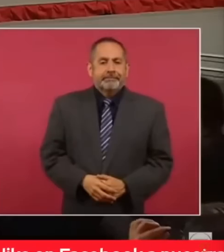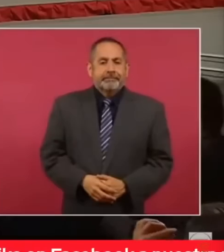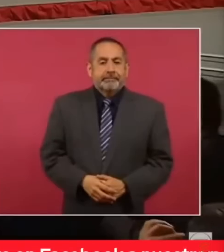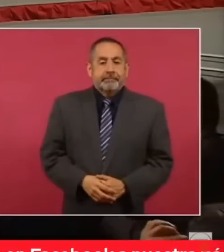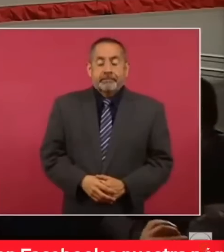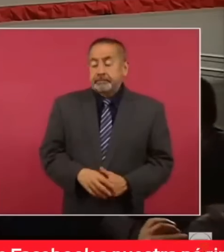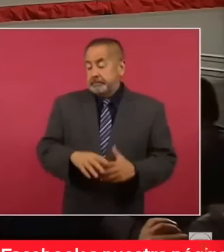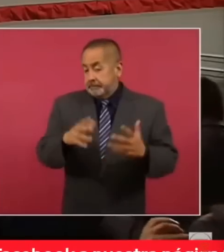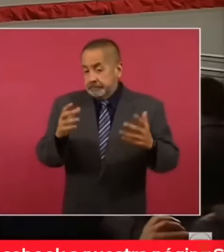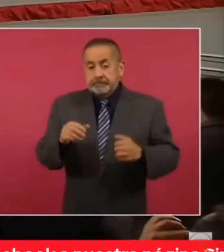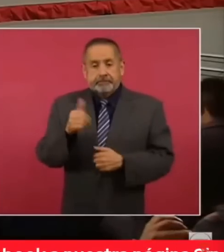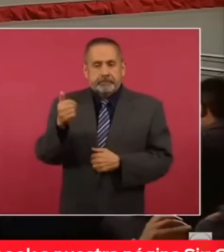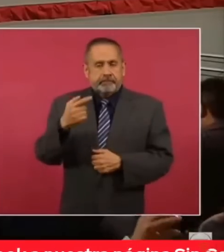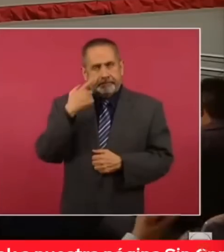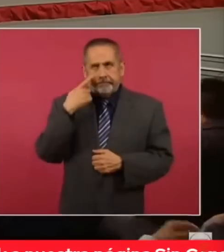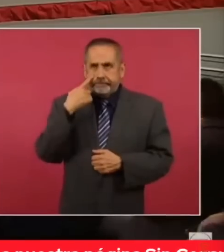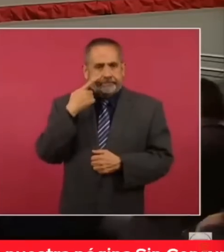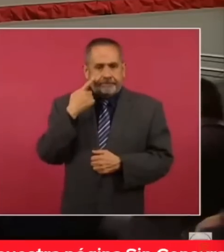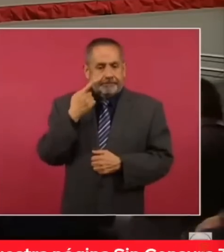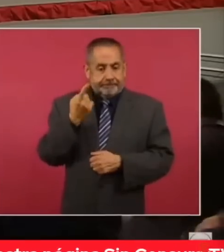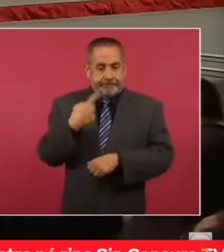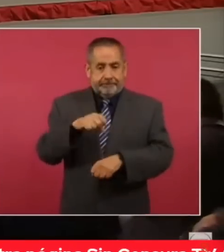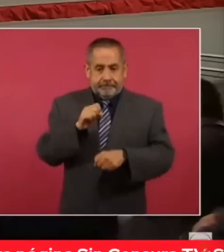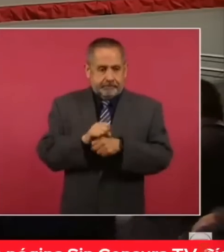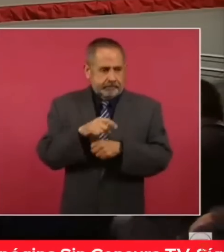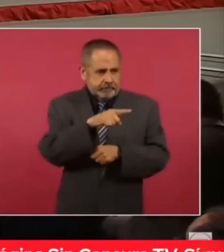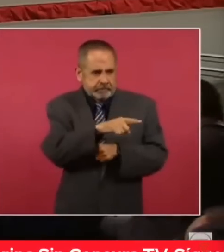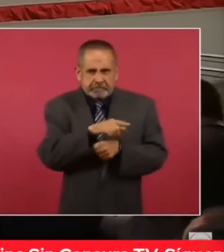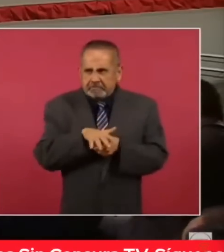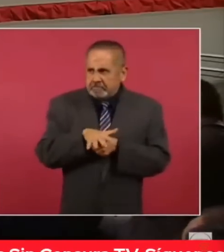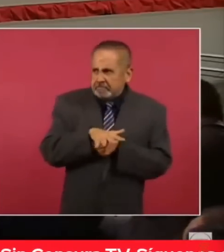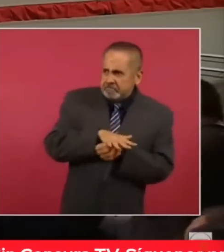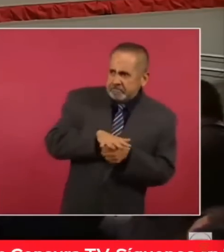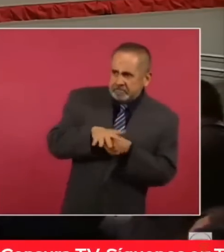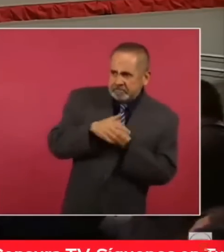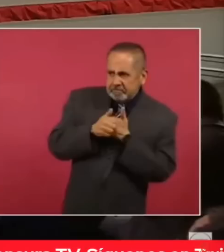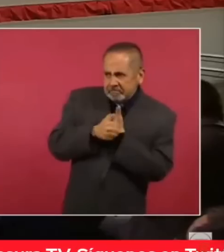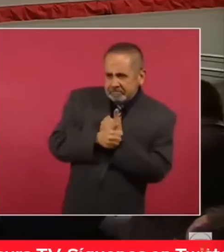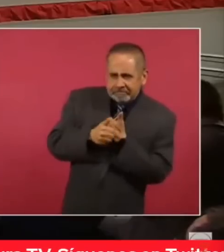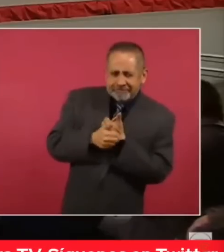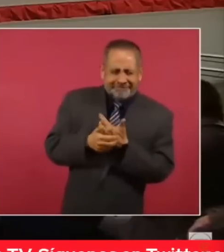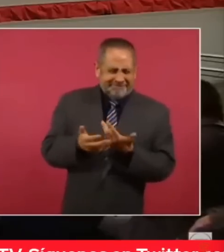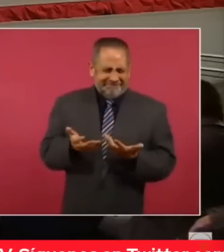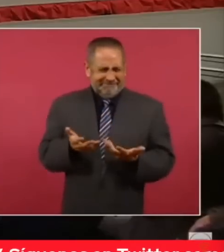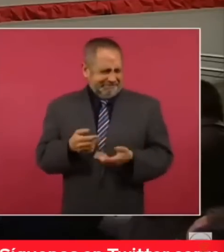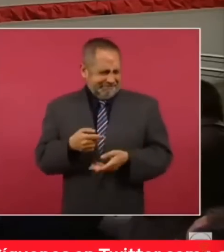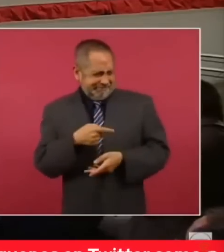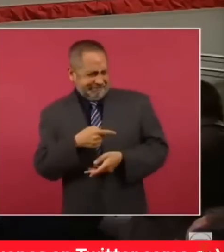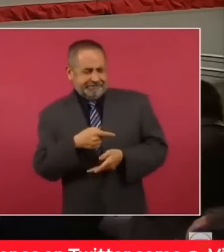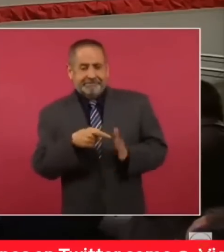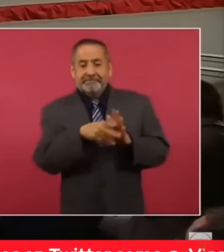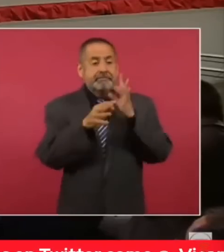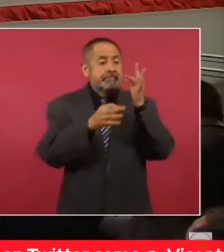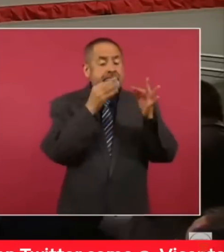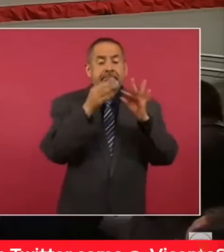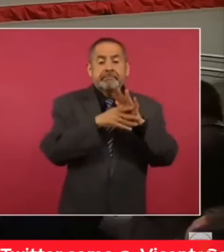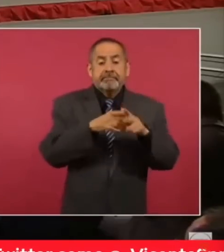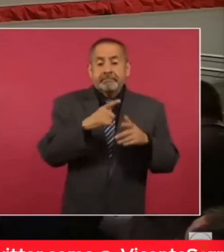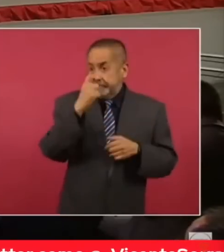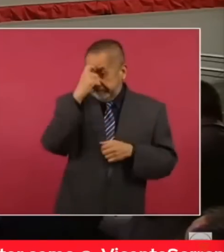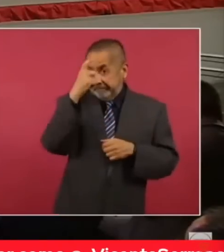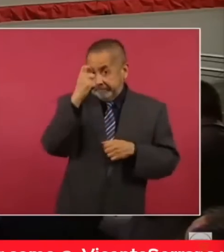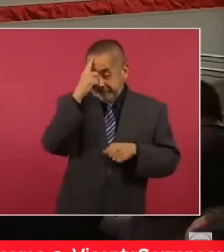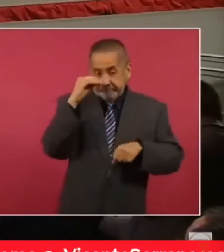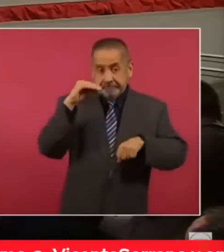es que ahora, esta semana, la oposición se puso misteriosa. Medios de comunicación inventan un